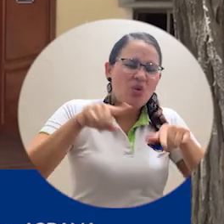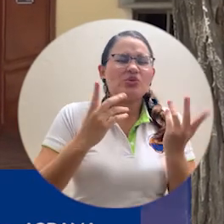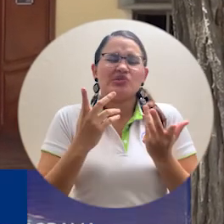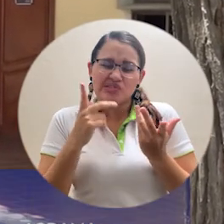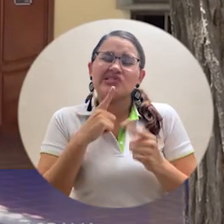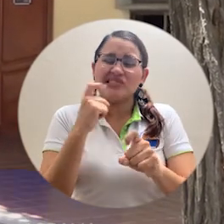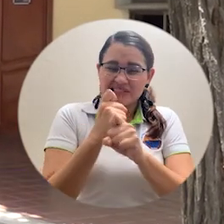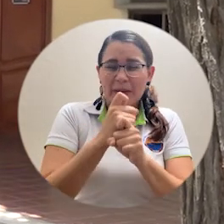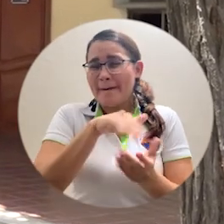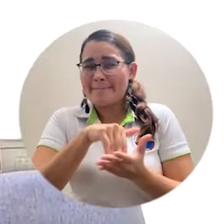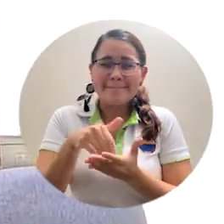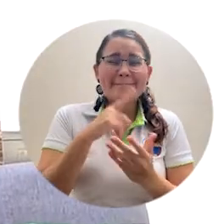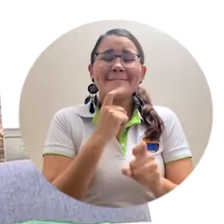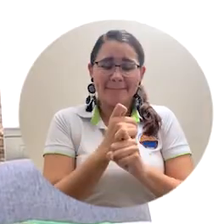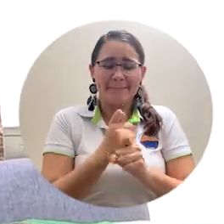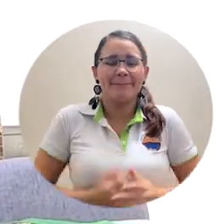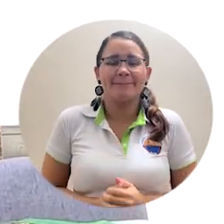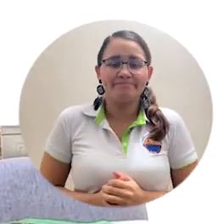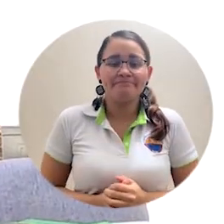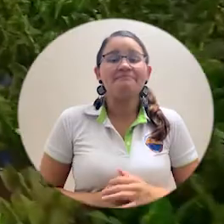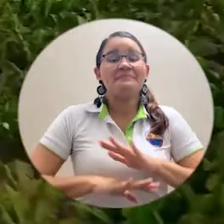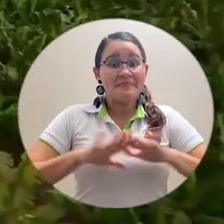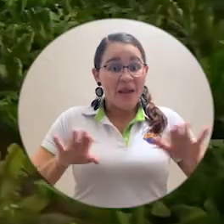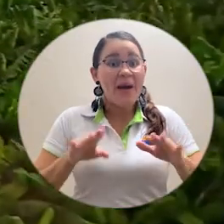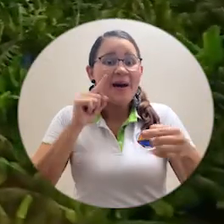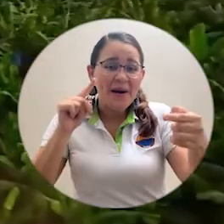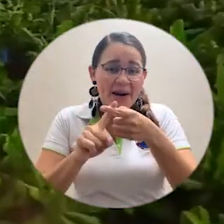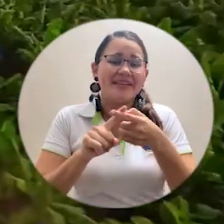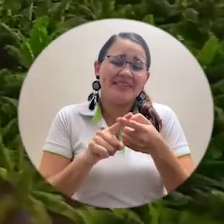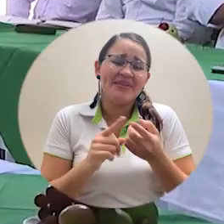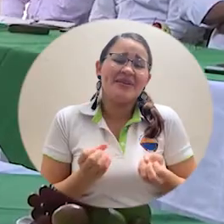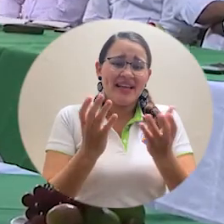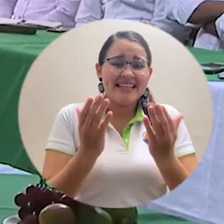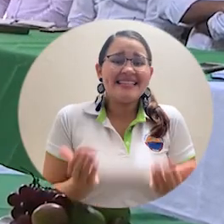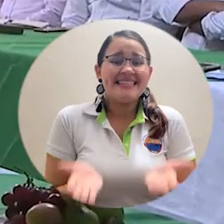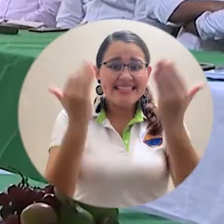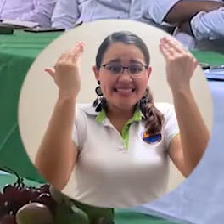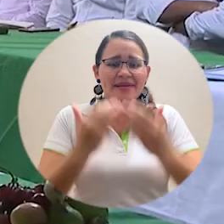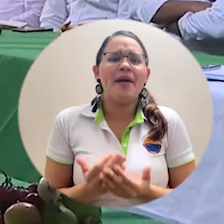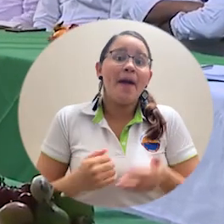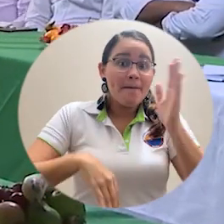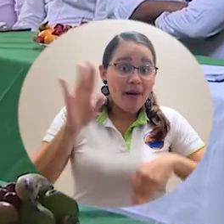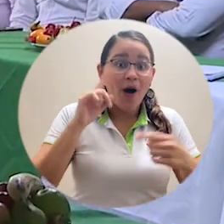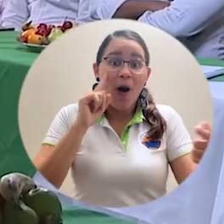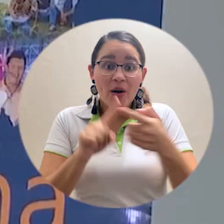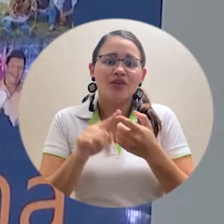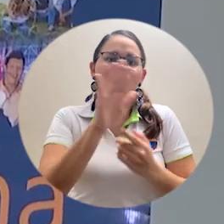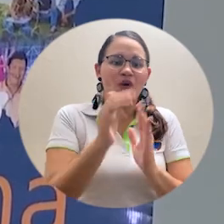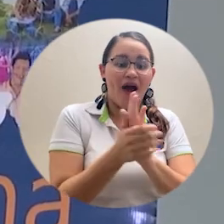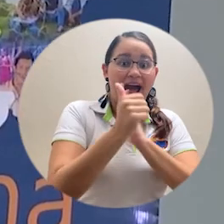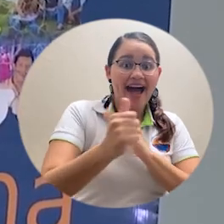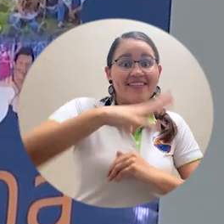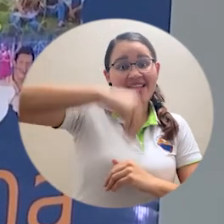hemos tomado esta decisión. Así como también aspectos como la nueva oferta de posgrados de la Alma Mater y el éxito del programa